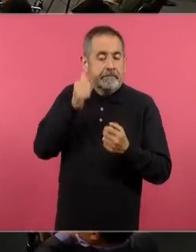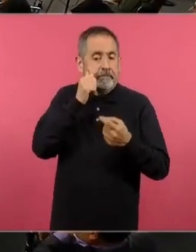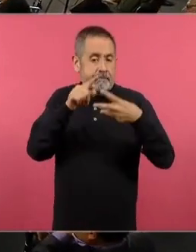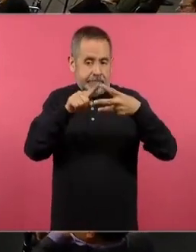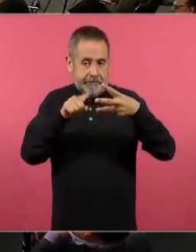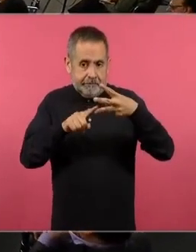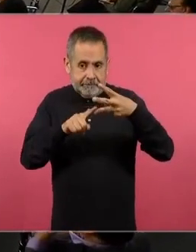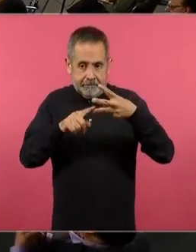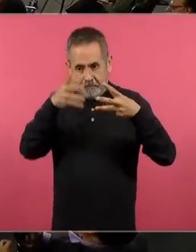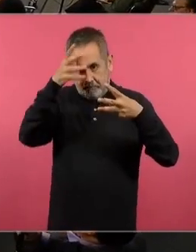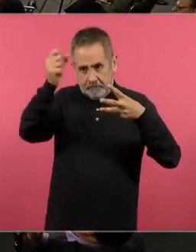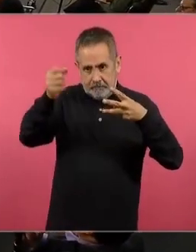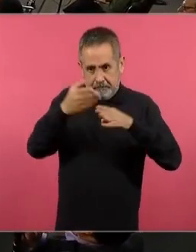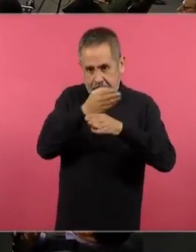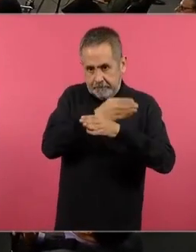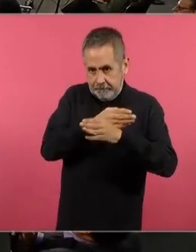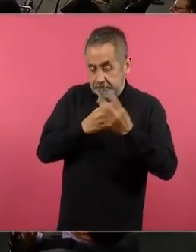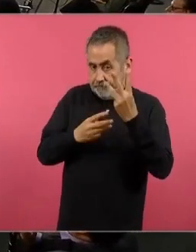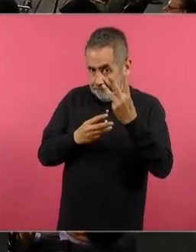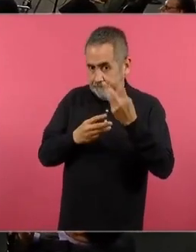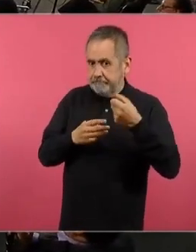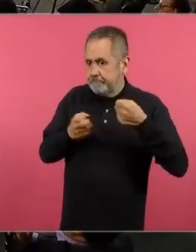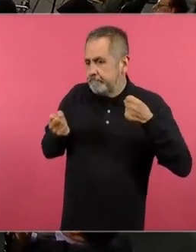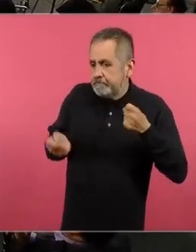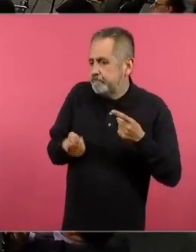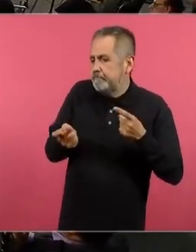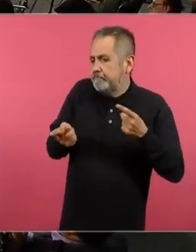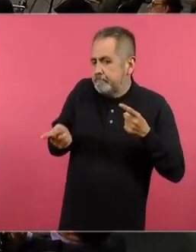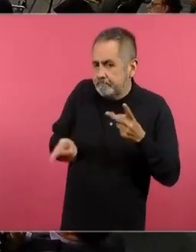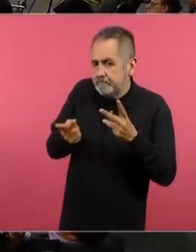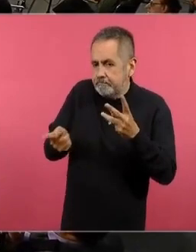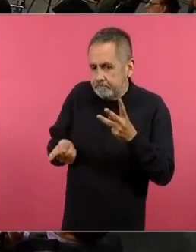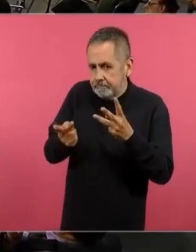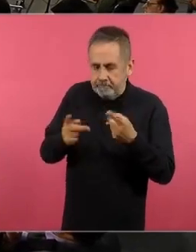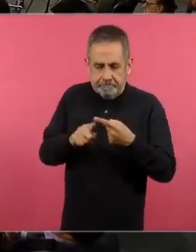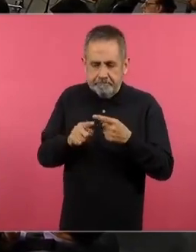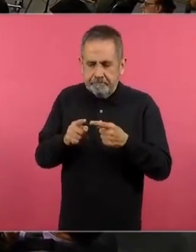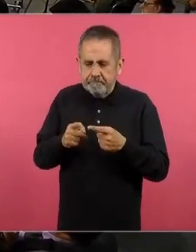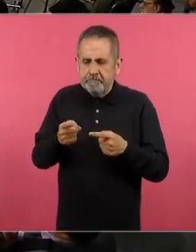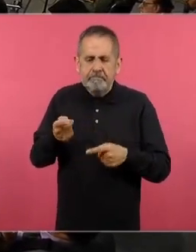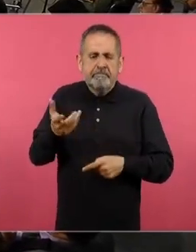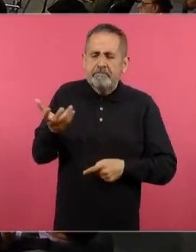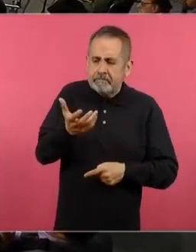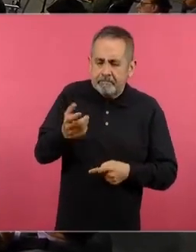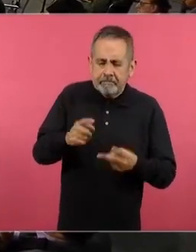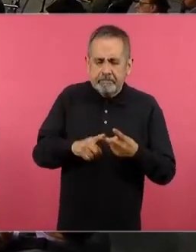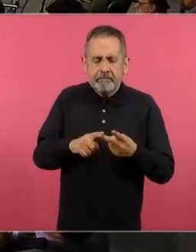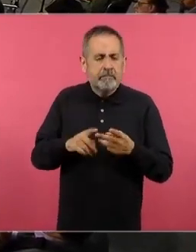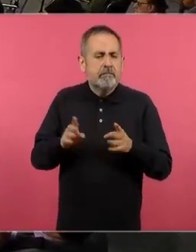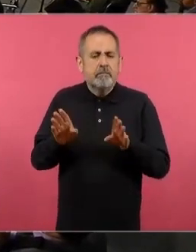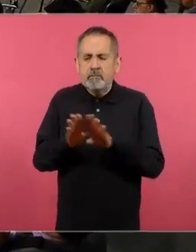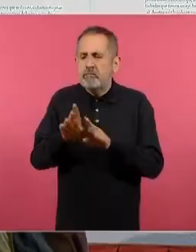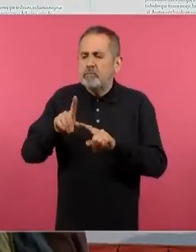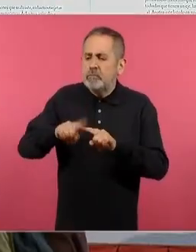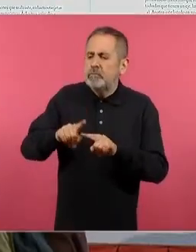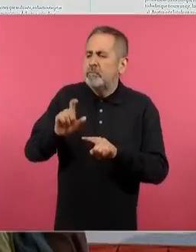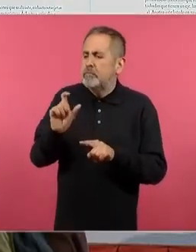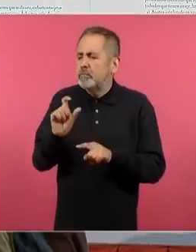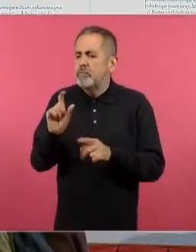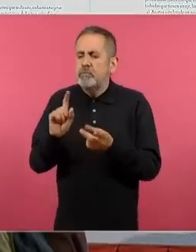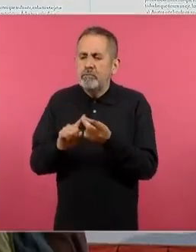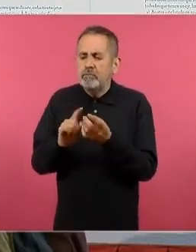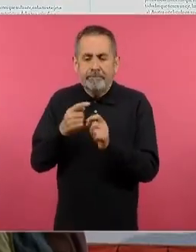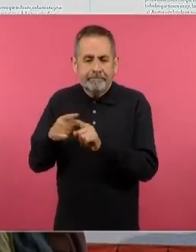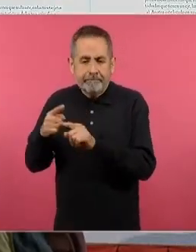en los conocimientos previos, no se me pierdan. Y entonces, ¿qué se va a hacer? ¿Quién es? ¿Cuándo? ¿Cómo? ¿Por qué? Etcétera. Y los